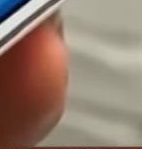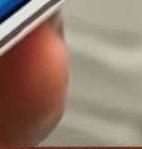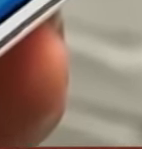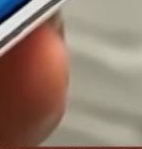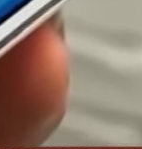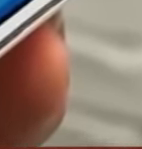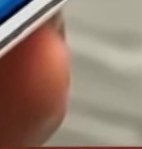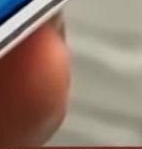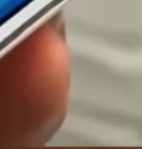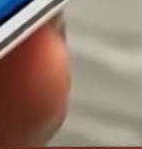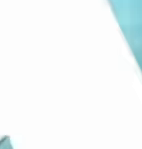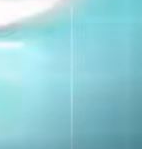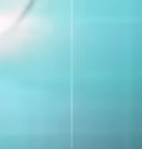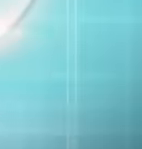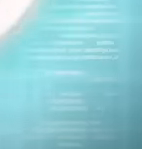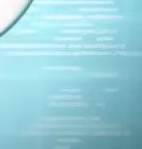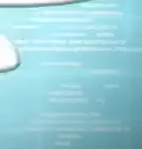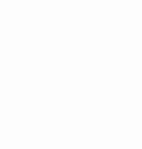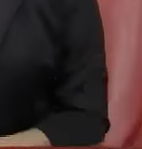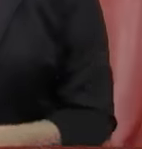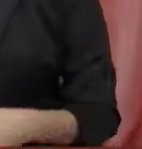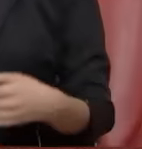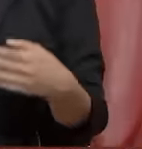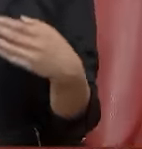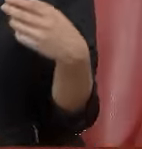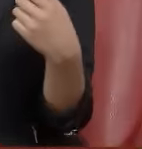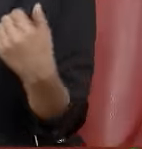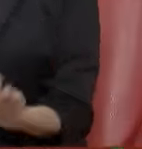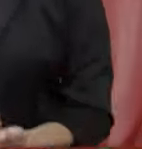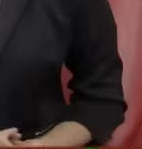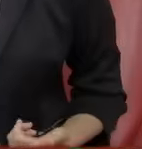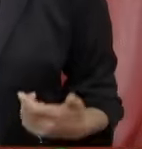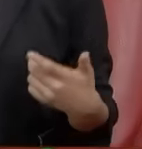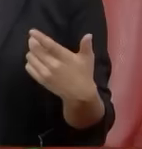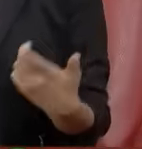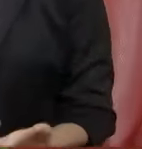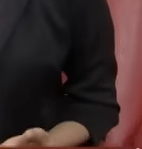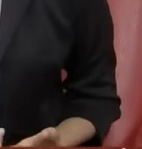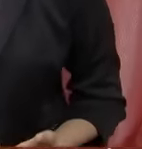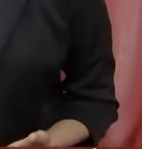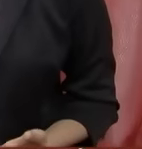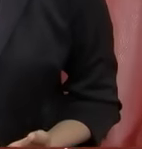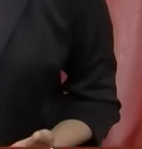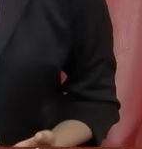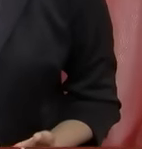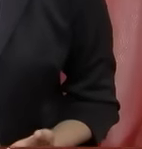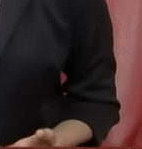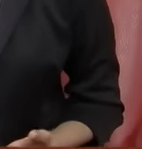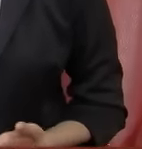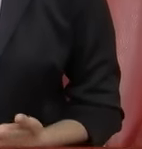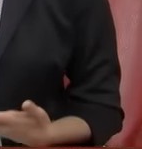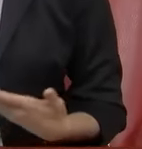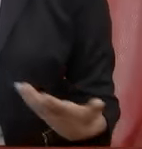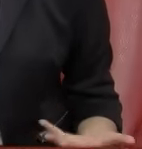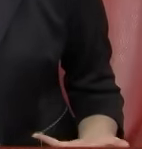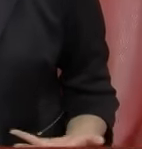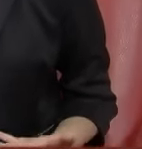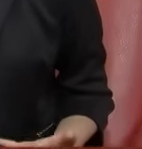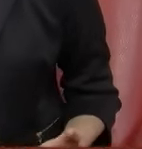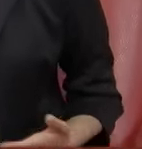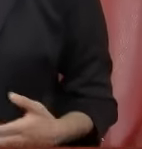disposición de los compradores y los consumidores Un teléfono y un correo electrónico a donde se pueden hacer